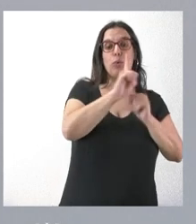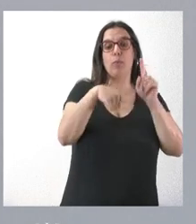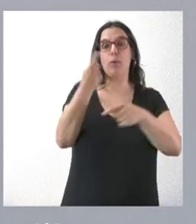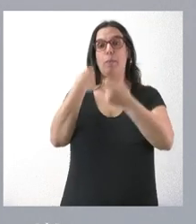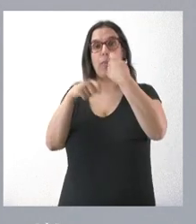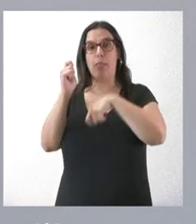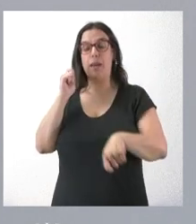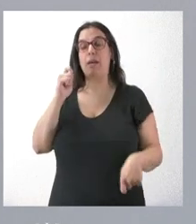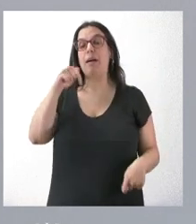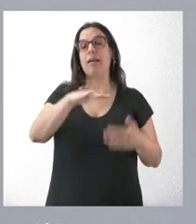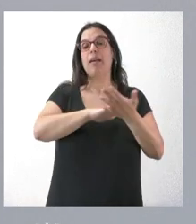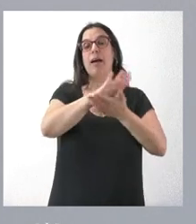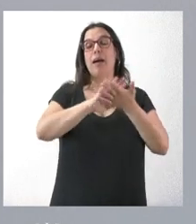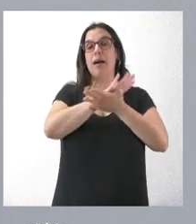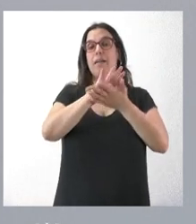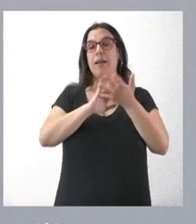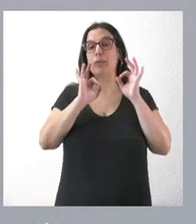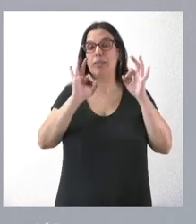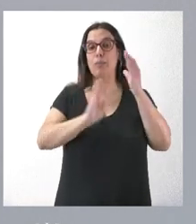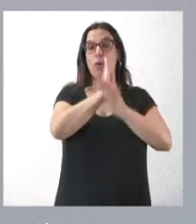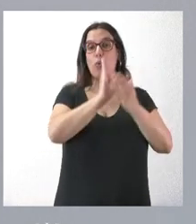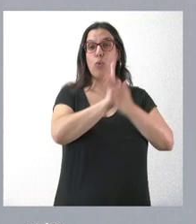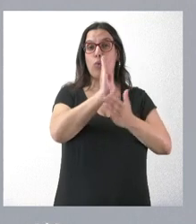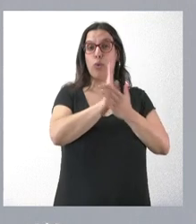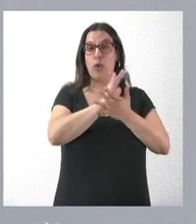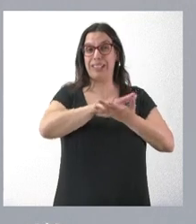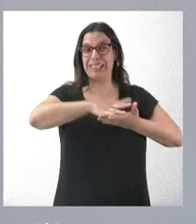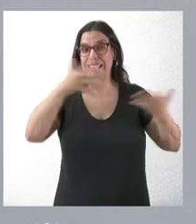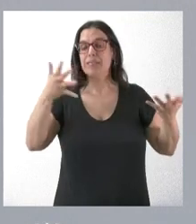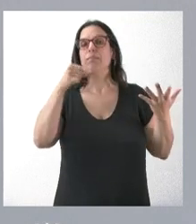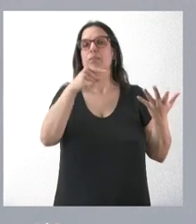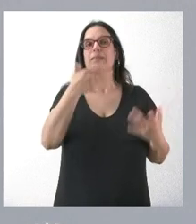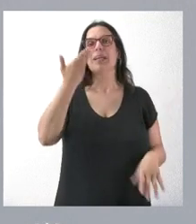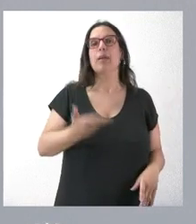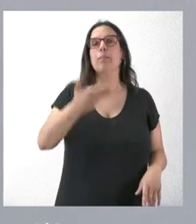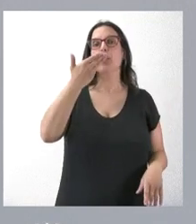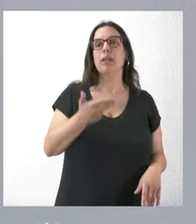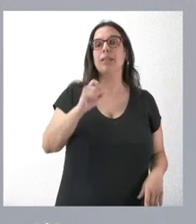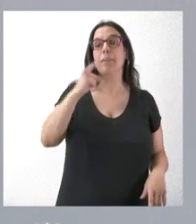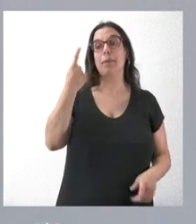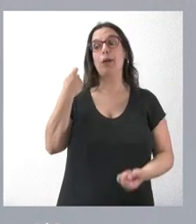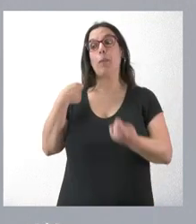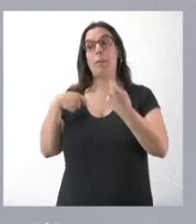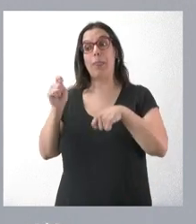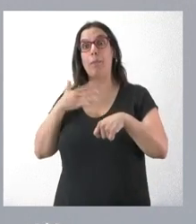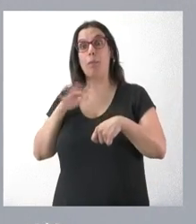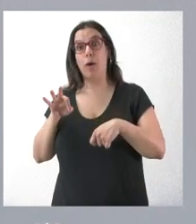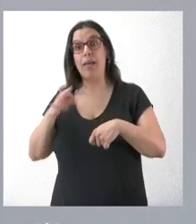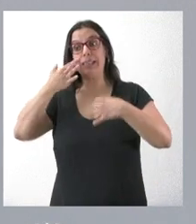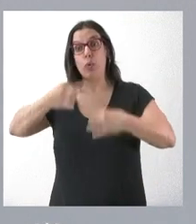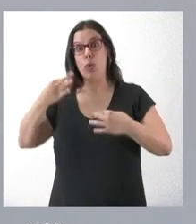hablamos de este volumen concreto de producción, lo que es importante es tener primero la venta, garantizada